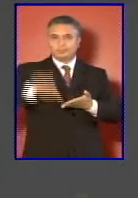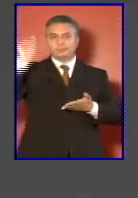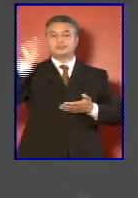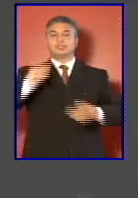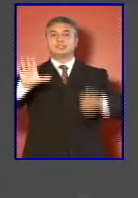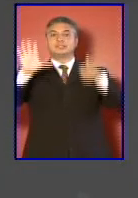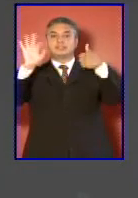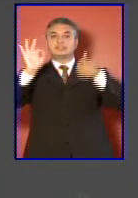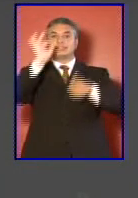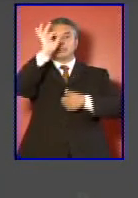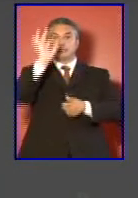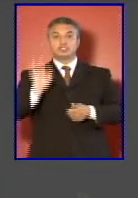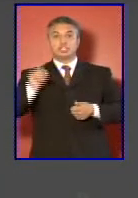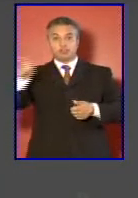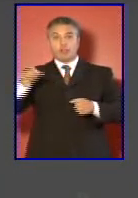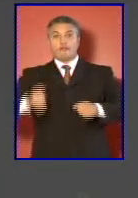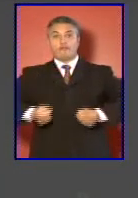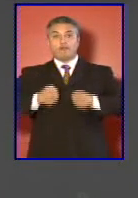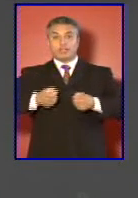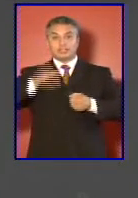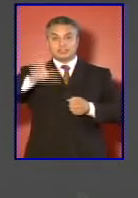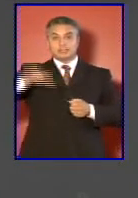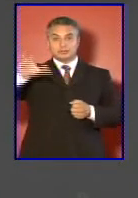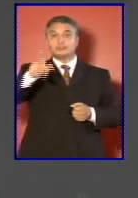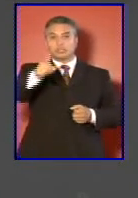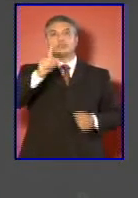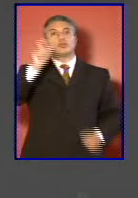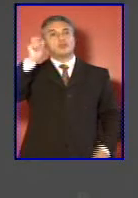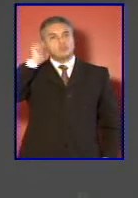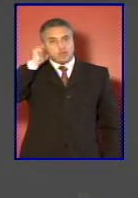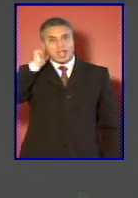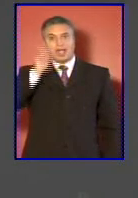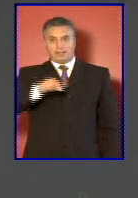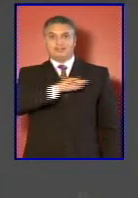60% de esas fuerzas de trabajo eran mujeres de nuestro país